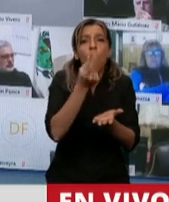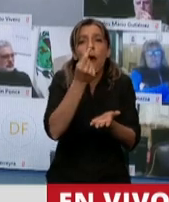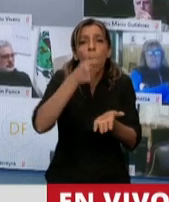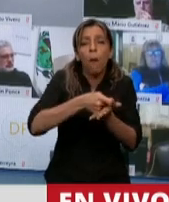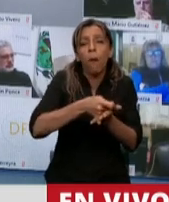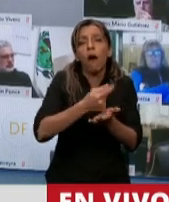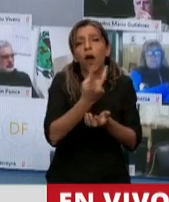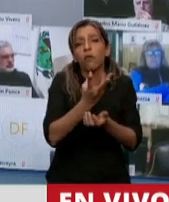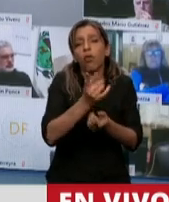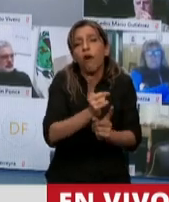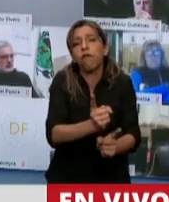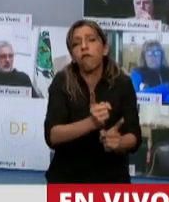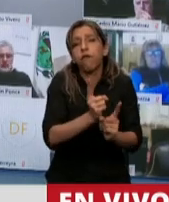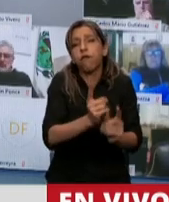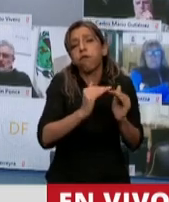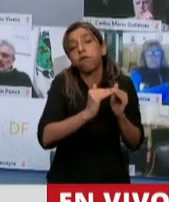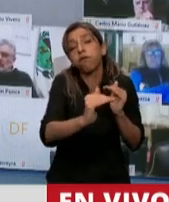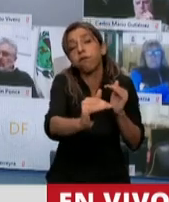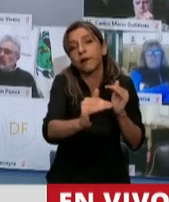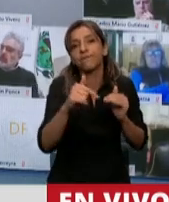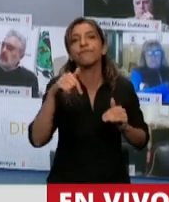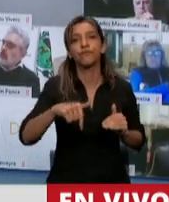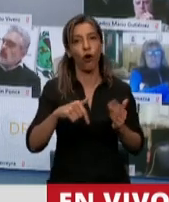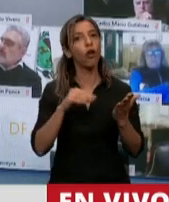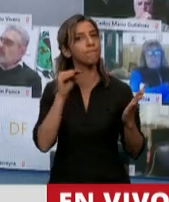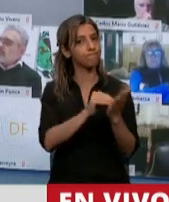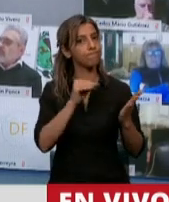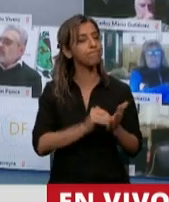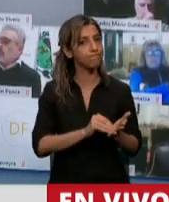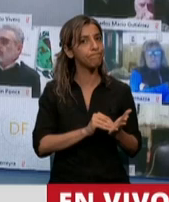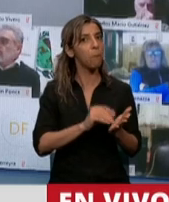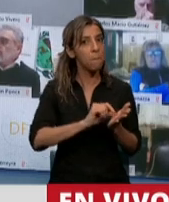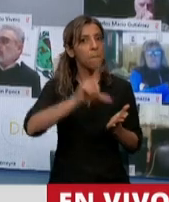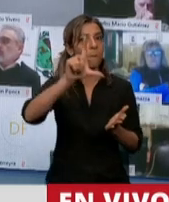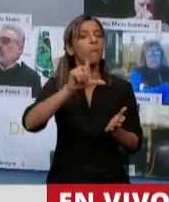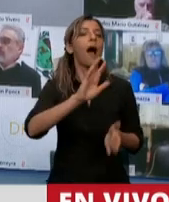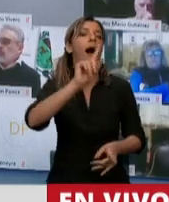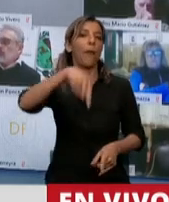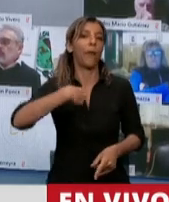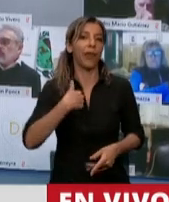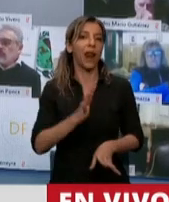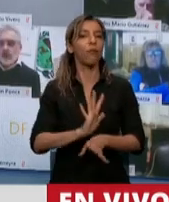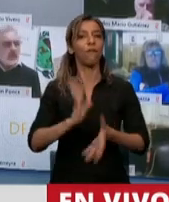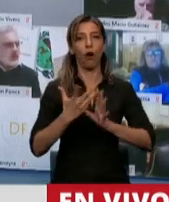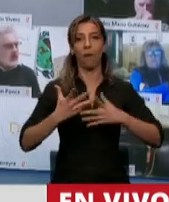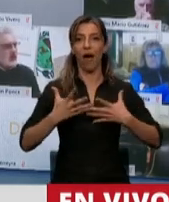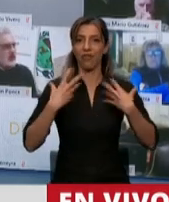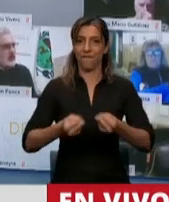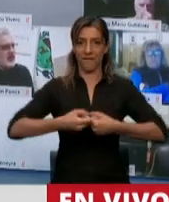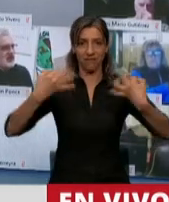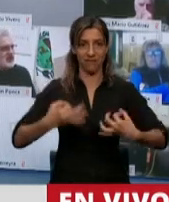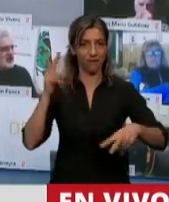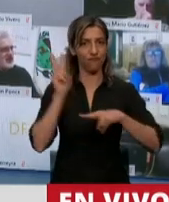hoy tienen un sentido más real de defensa de nuestros recursos. Y por otro lado, bueno, el reconocimiento a este